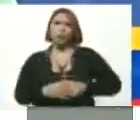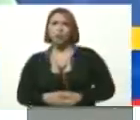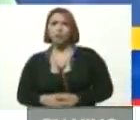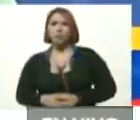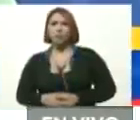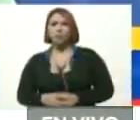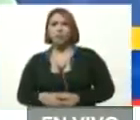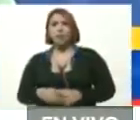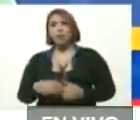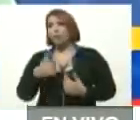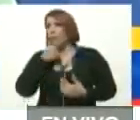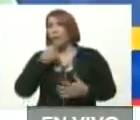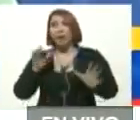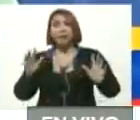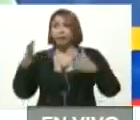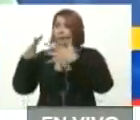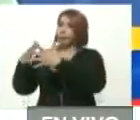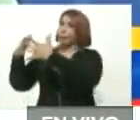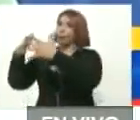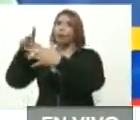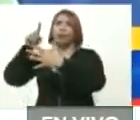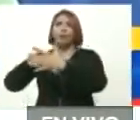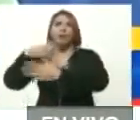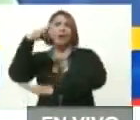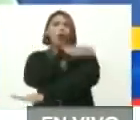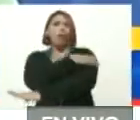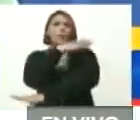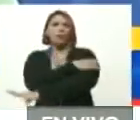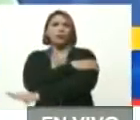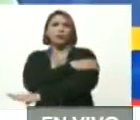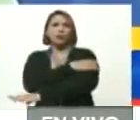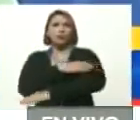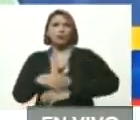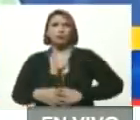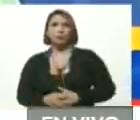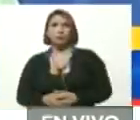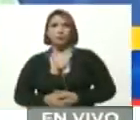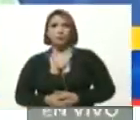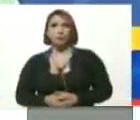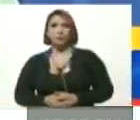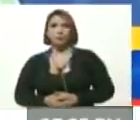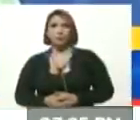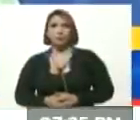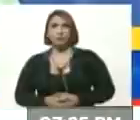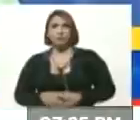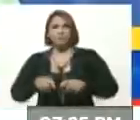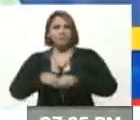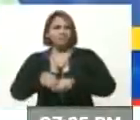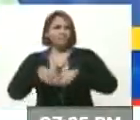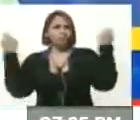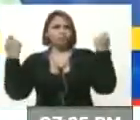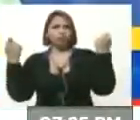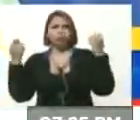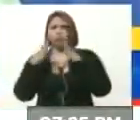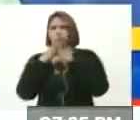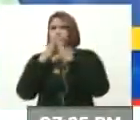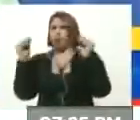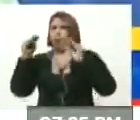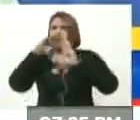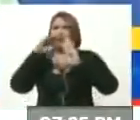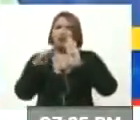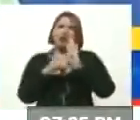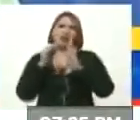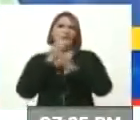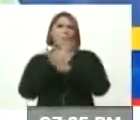Estados Unidos de Norteamérica y la oposición Pity Yankee de la Plataforma Unitaria rompieron todas las reglas de